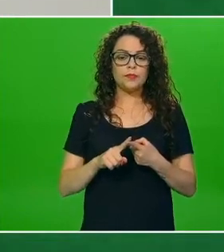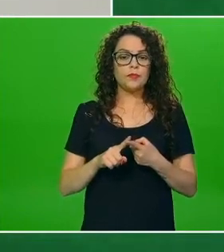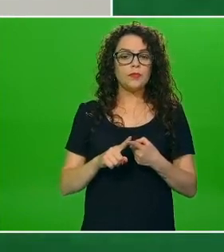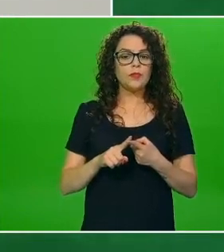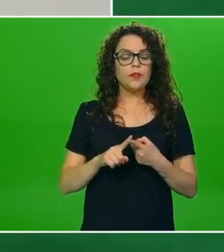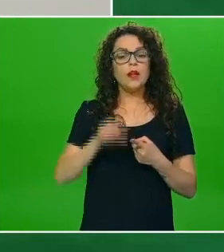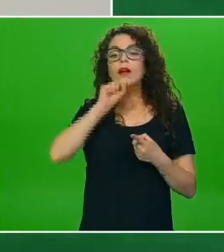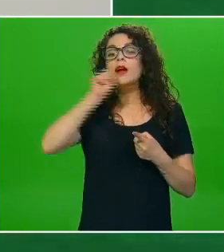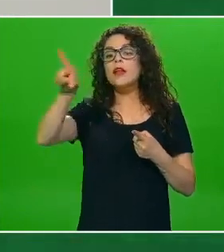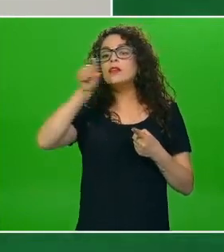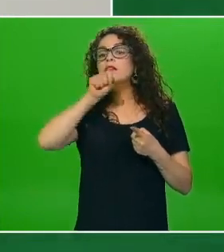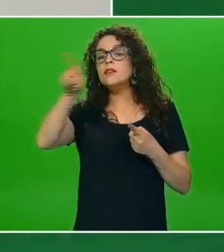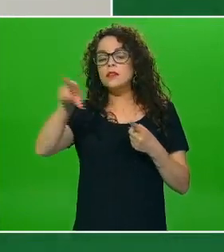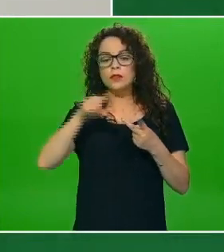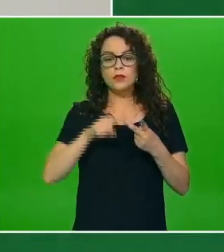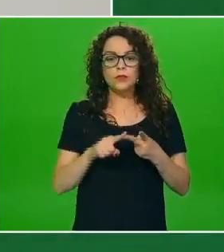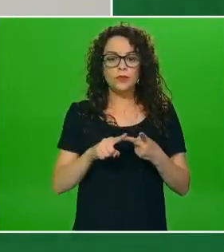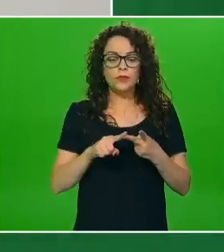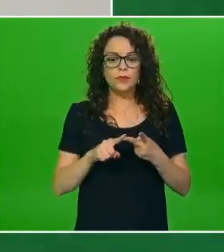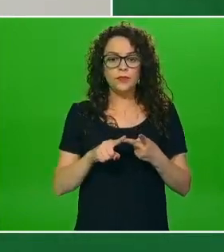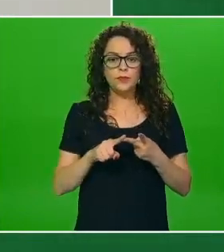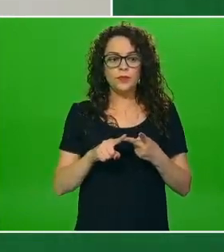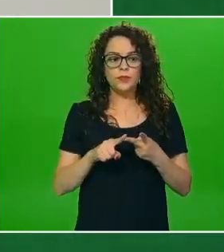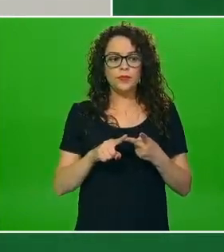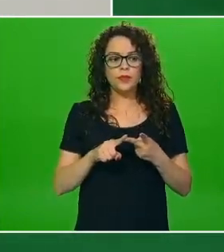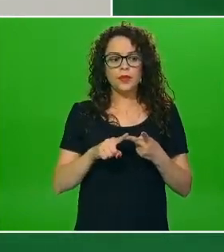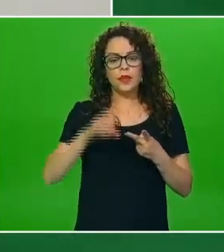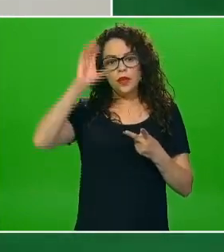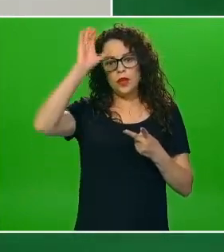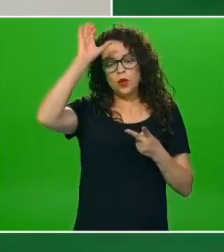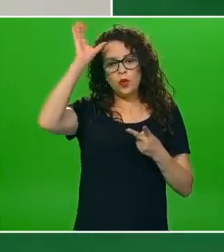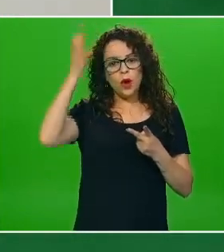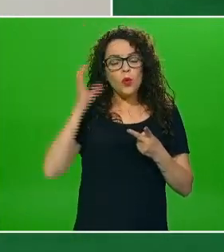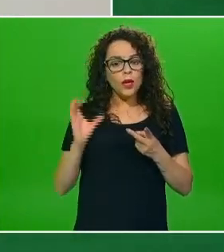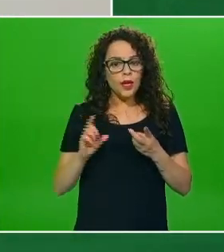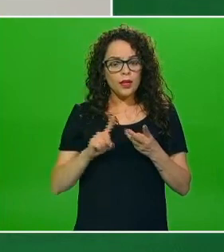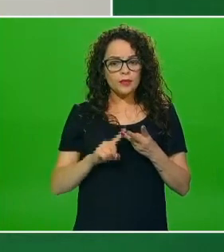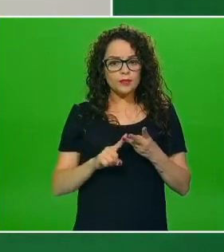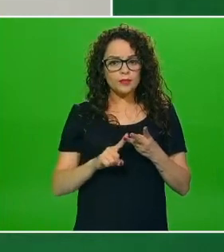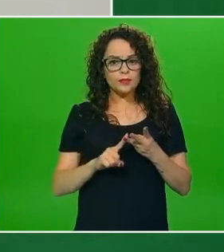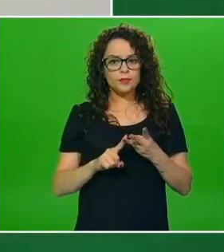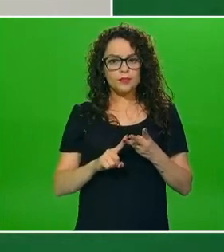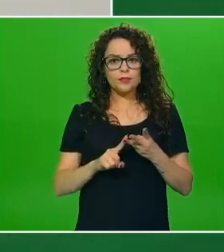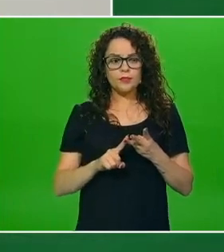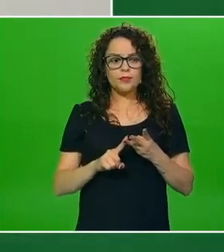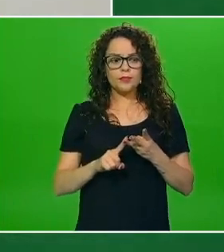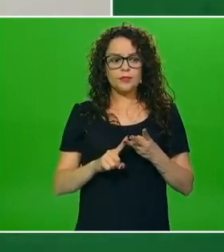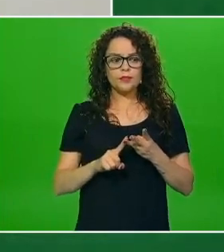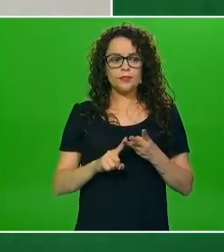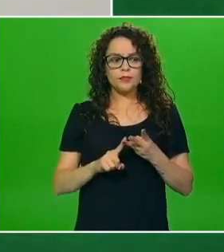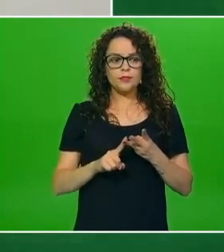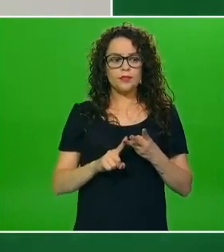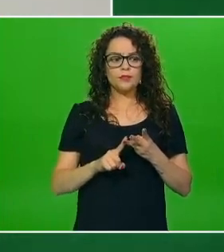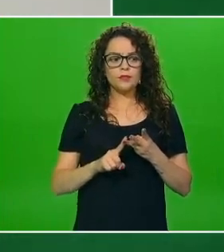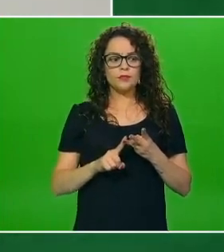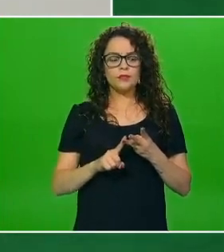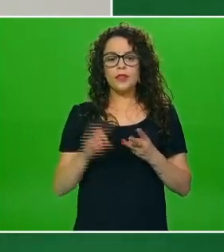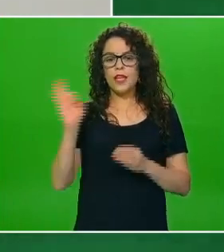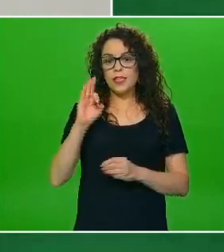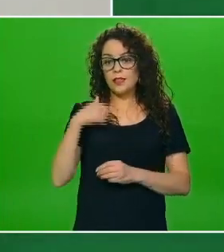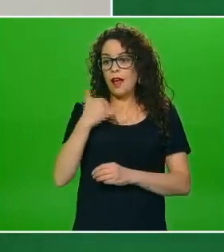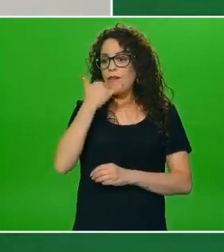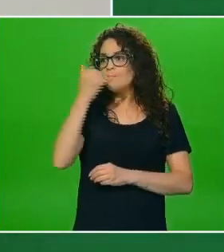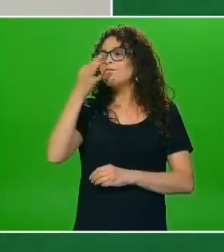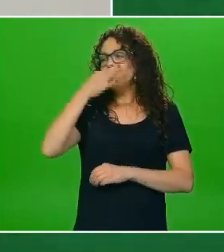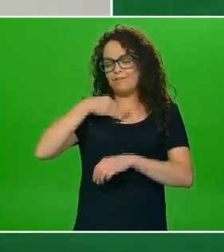Jalisco si mal no recuerdo Coahuila igual ahorita me hacen la corrección pero teníamos hasta el